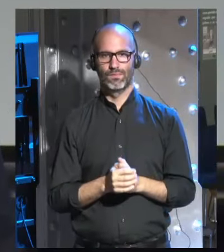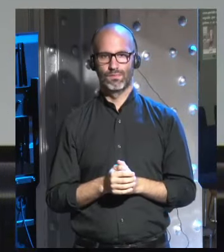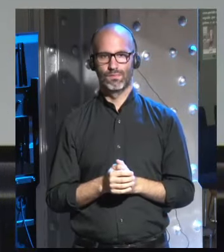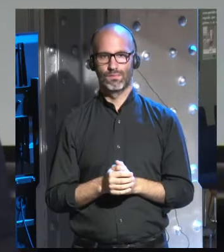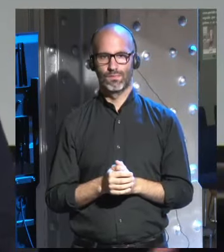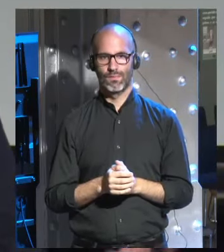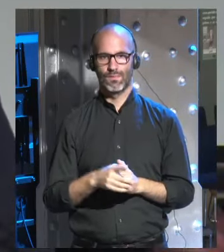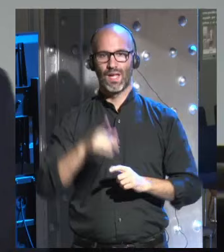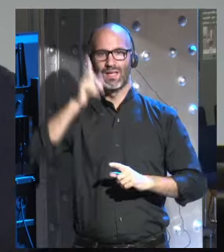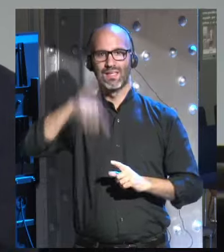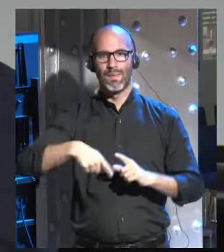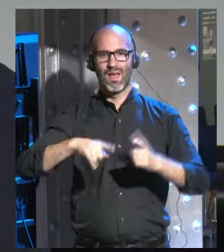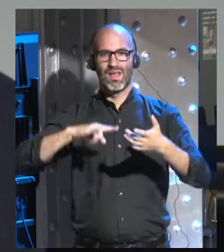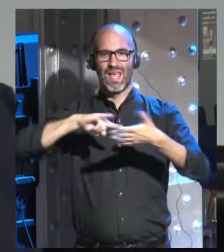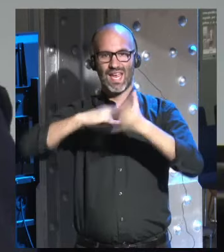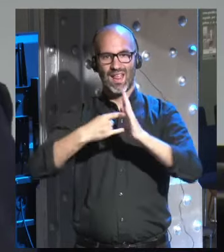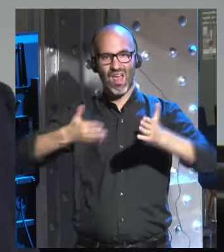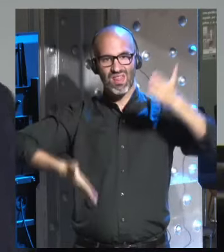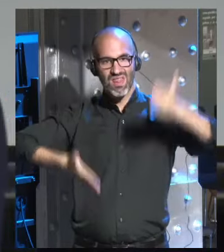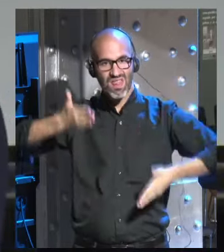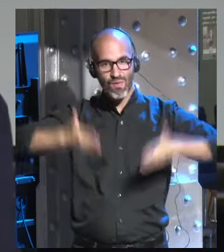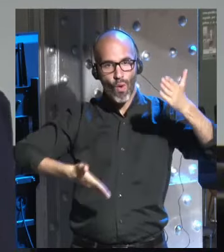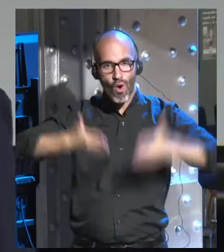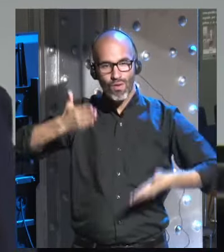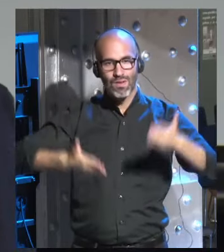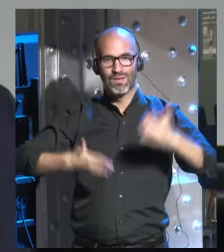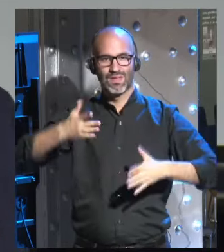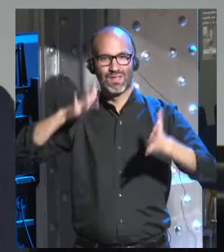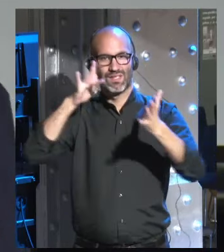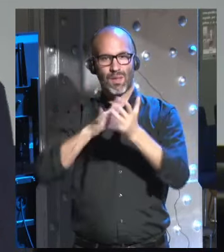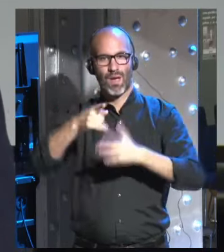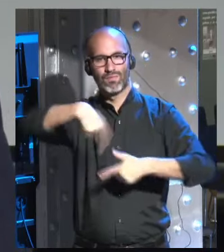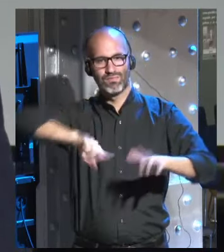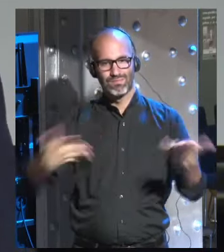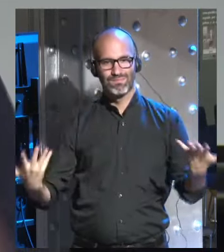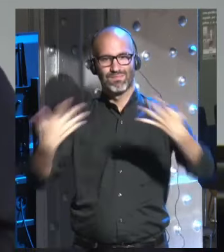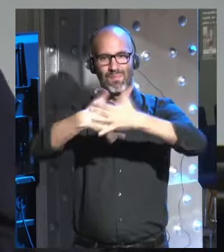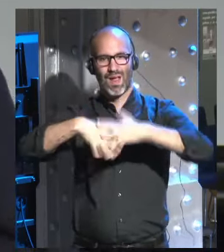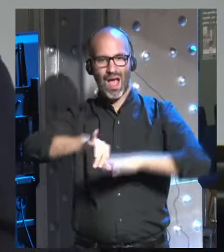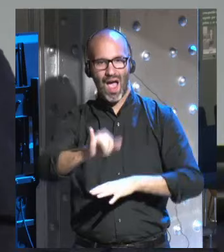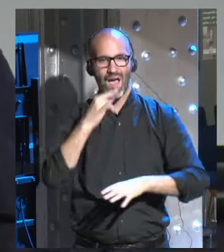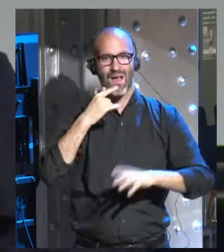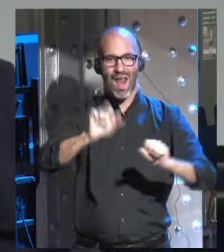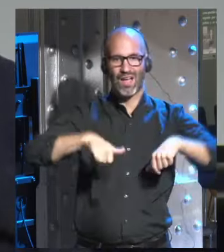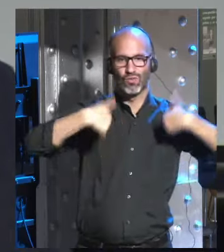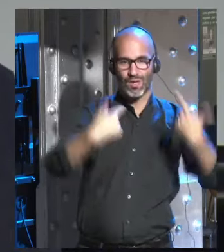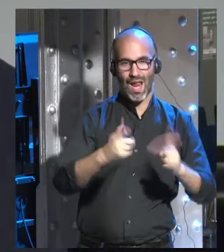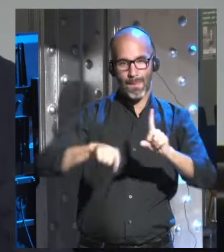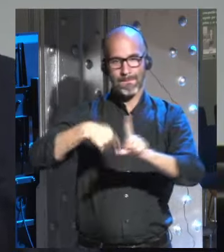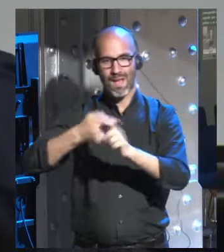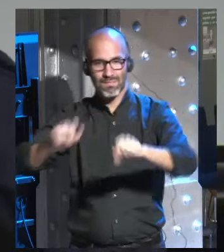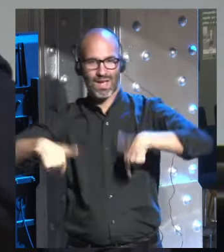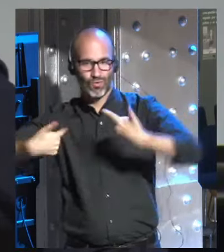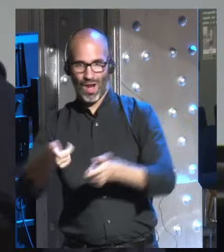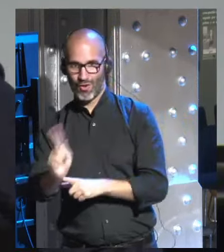la ingeniería de cíborgs estos seres estas entidades híbridas que combinan la parte orgánica con la